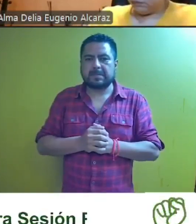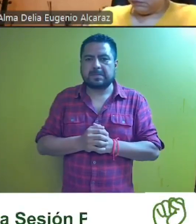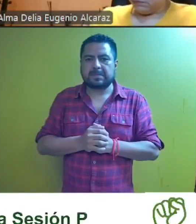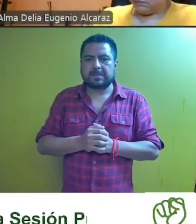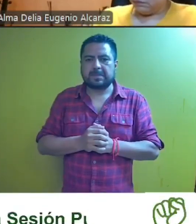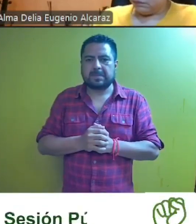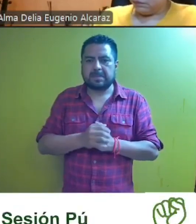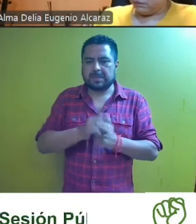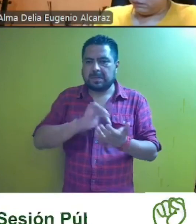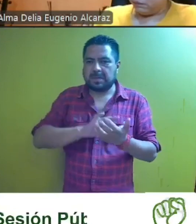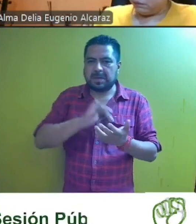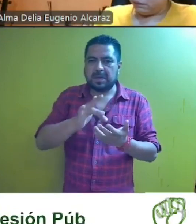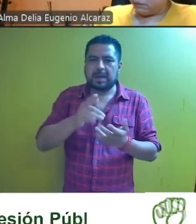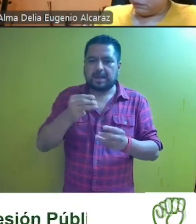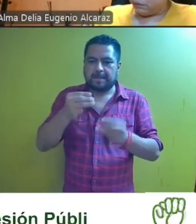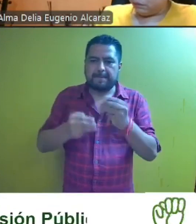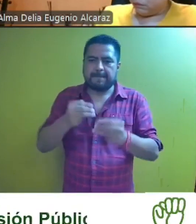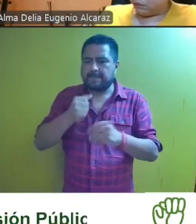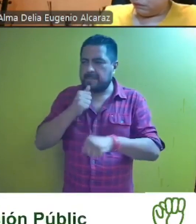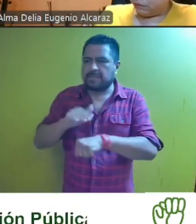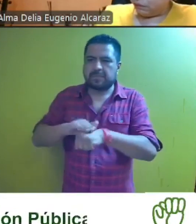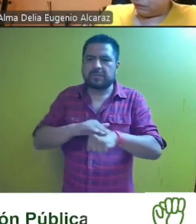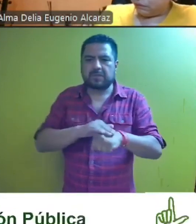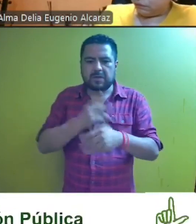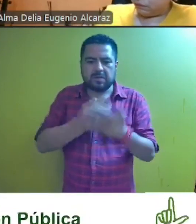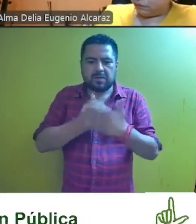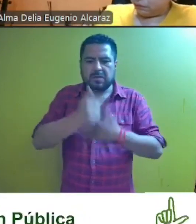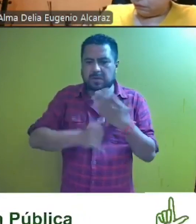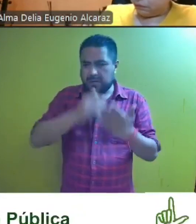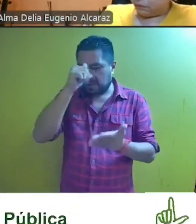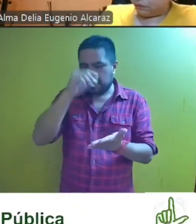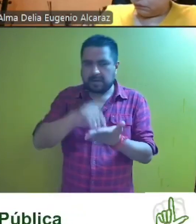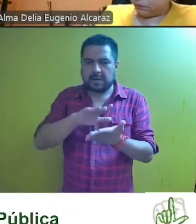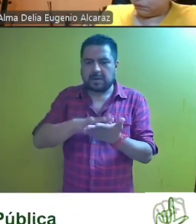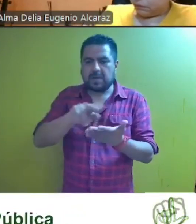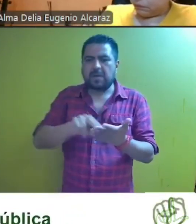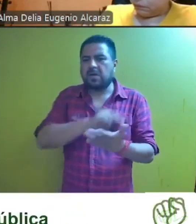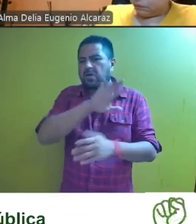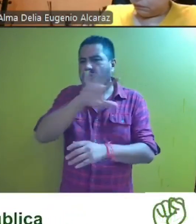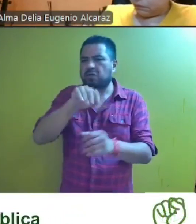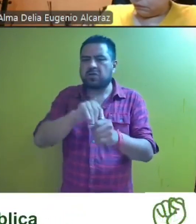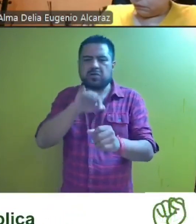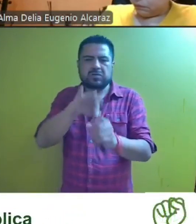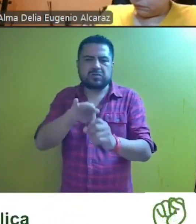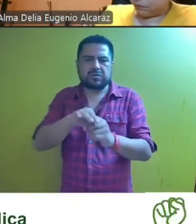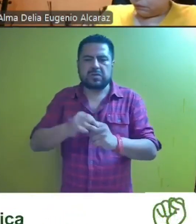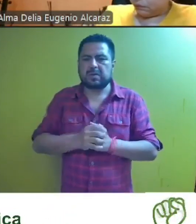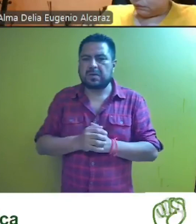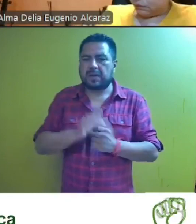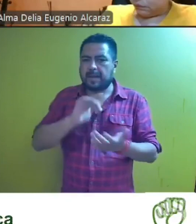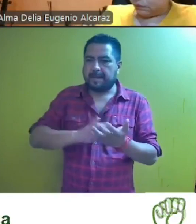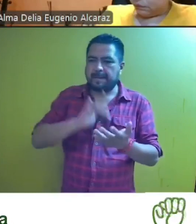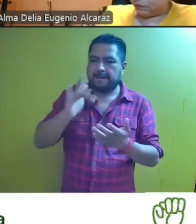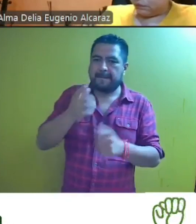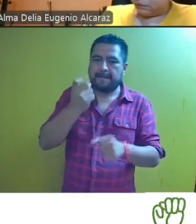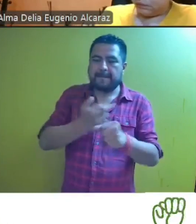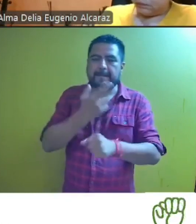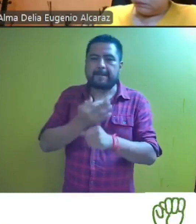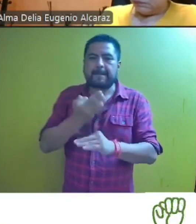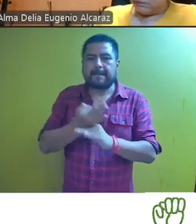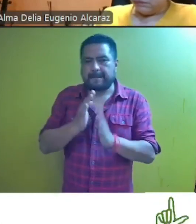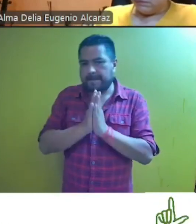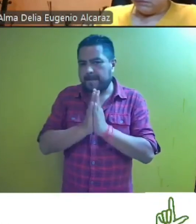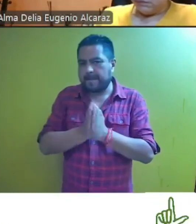gracias magistrada magistrada magistrada el proyecto de resolución fue aprobado por unanimidad de votos gracias secretario le